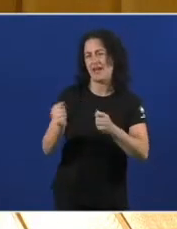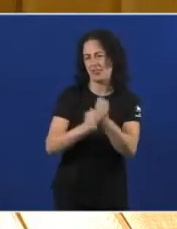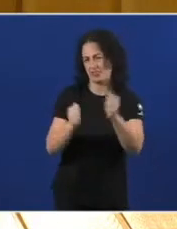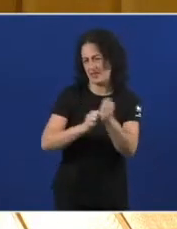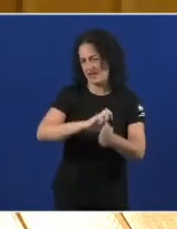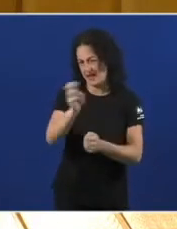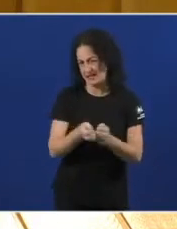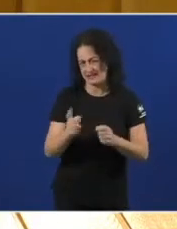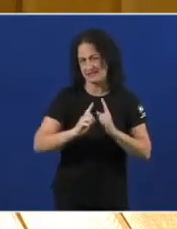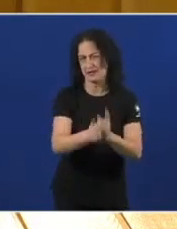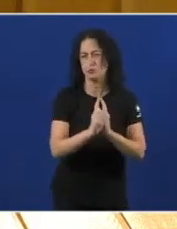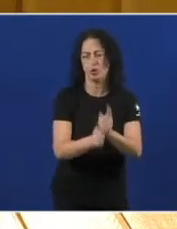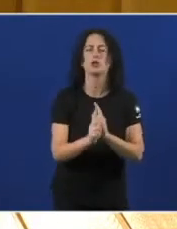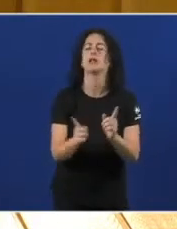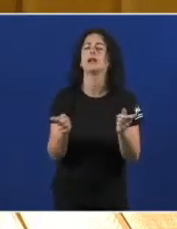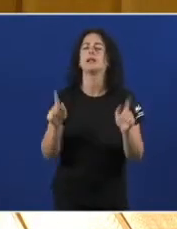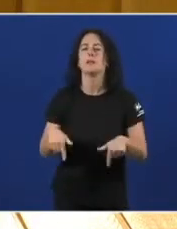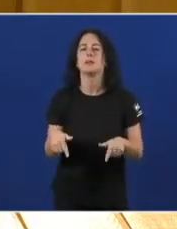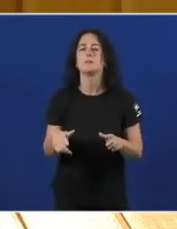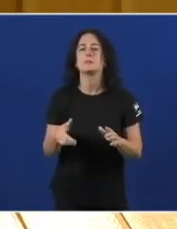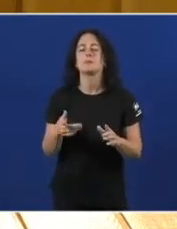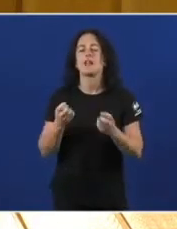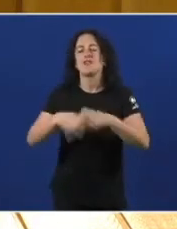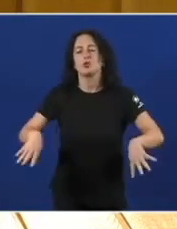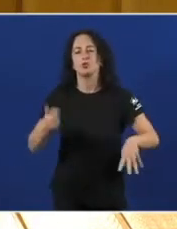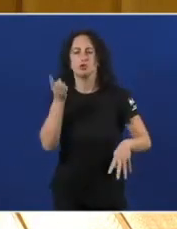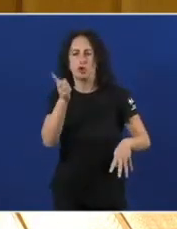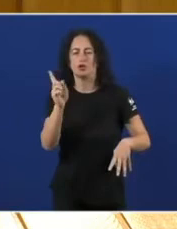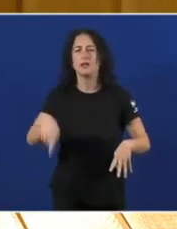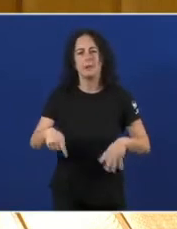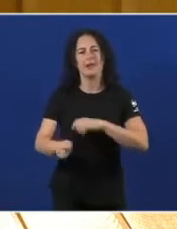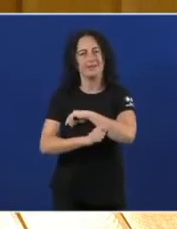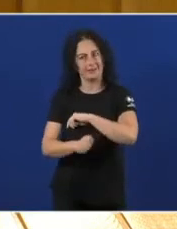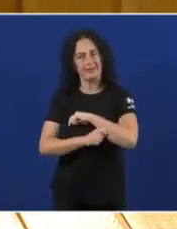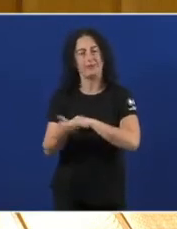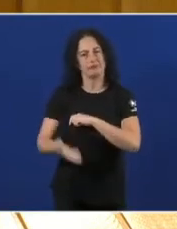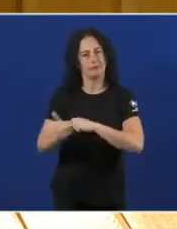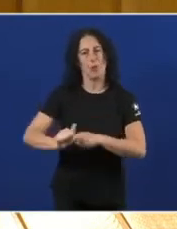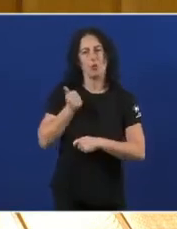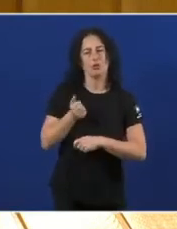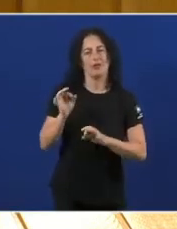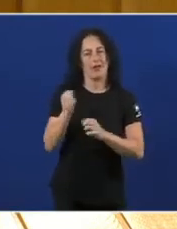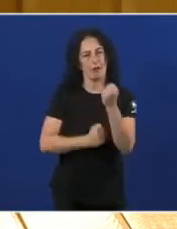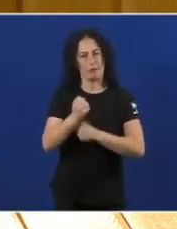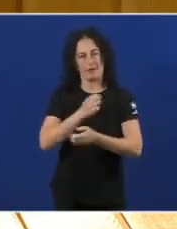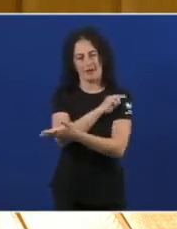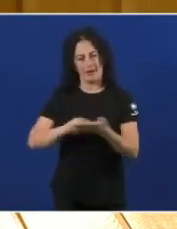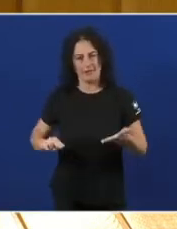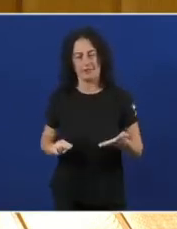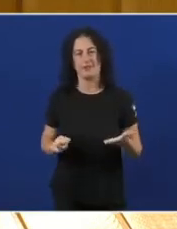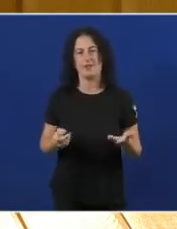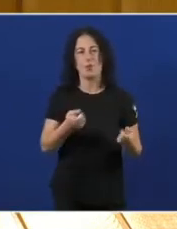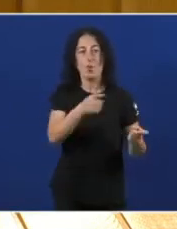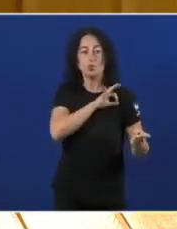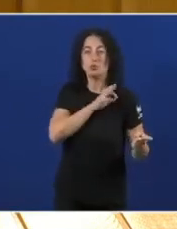Estratégicas Mais alado Que significan As infraestructuras Porque son Unha oportunidade Económica Para Galiza Pero é que Vostede mira